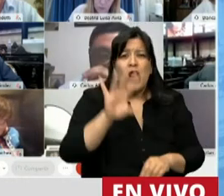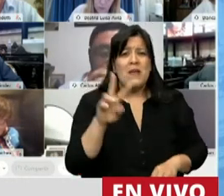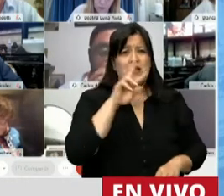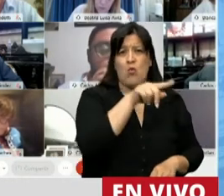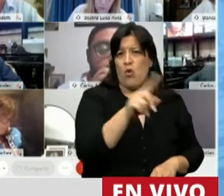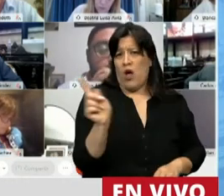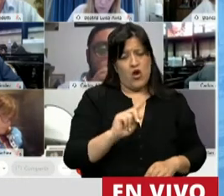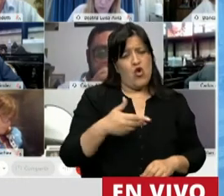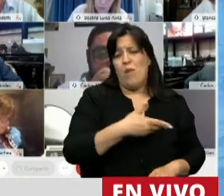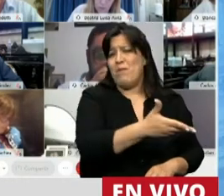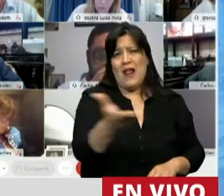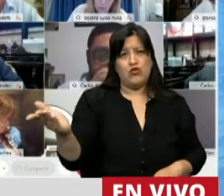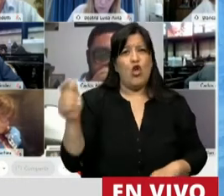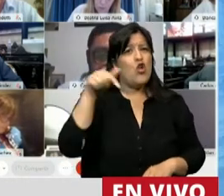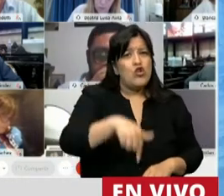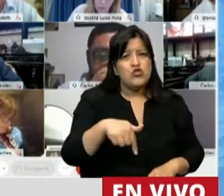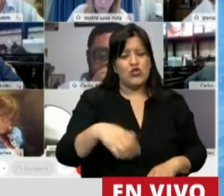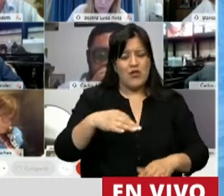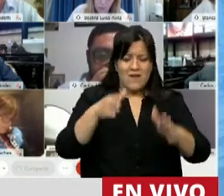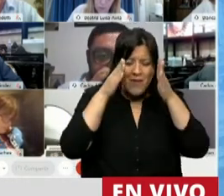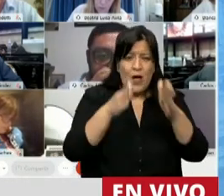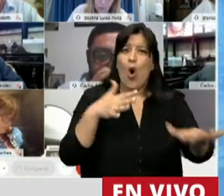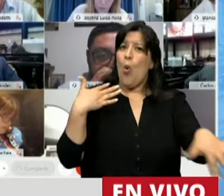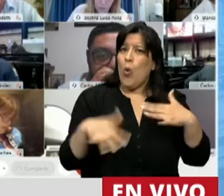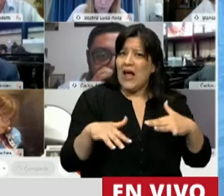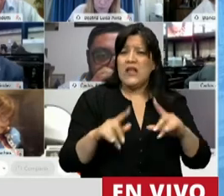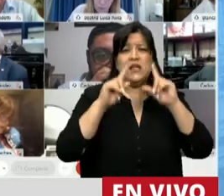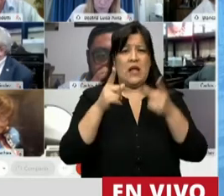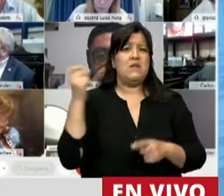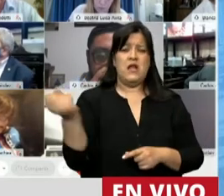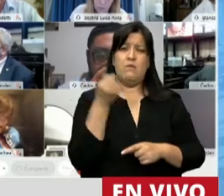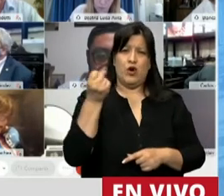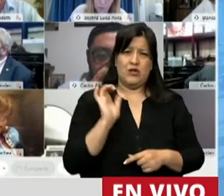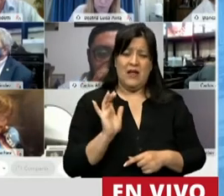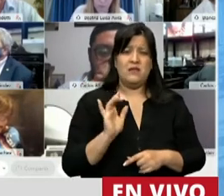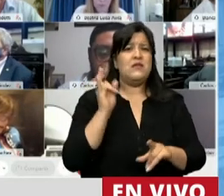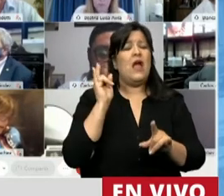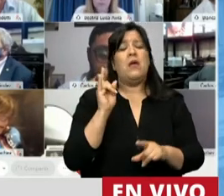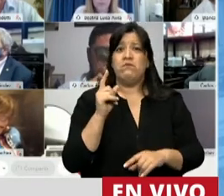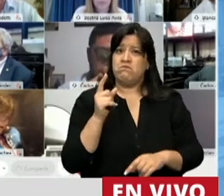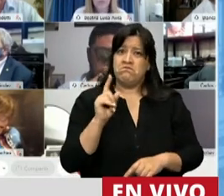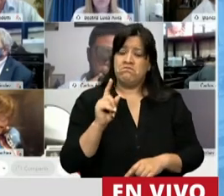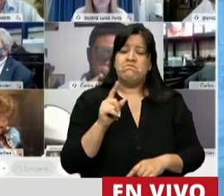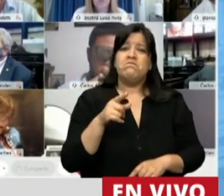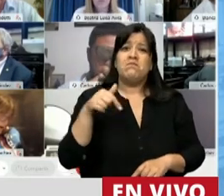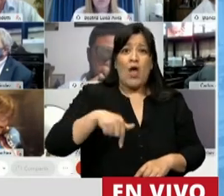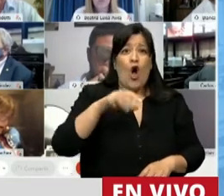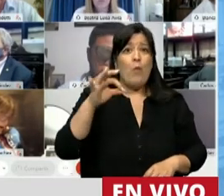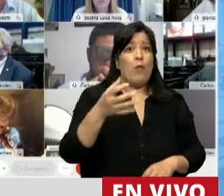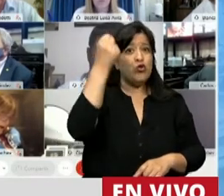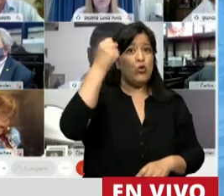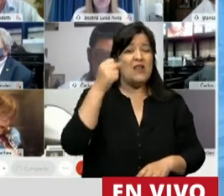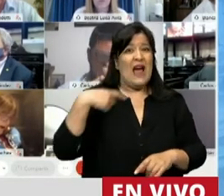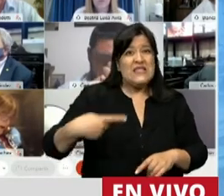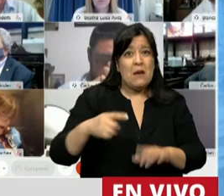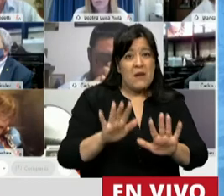ocupando de lo urgente y de lo importante. No siempre en nuestro país tenemos esta oportunidad